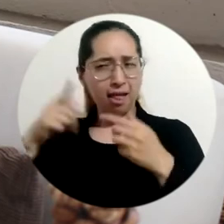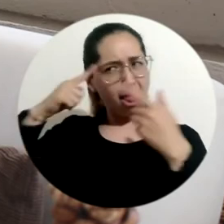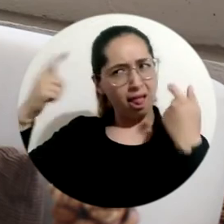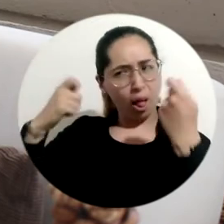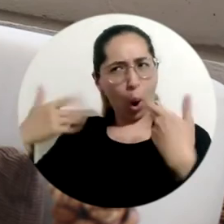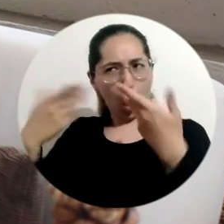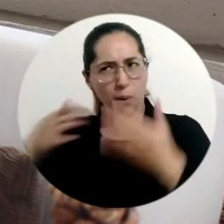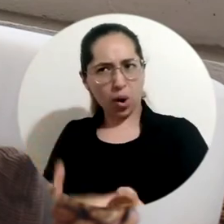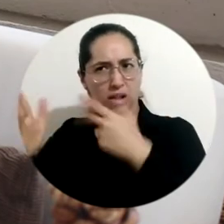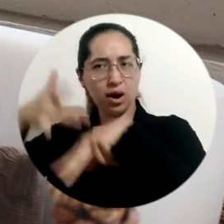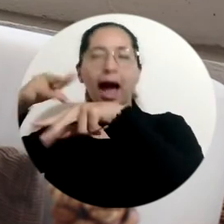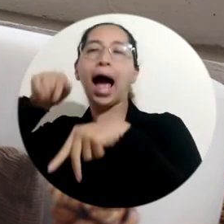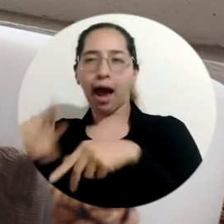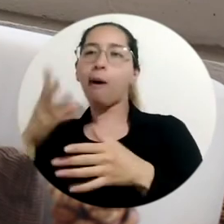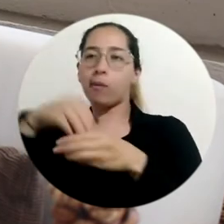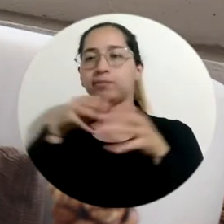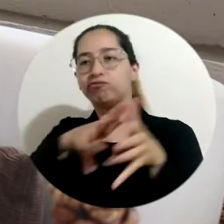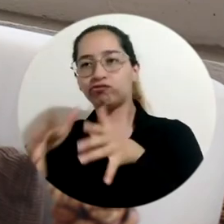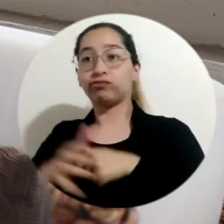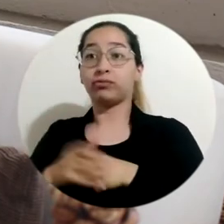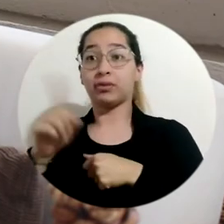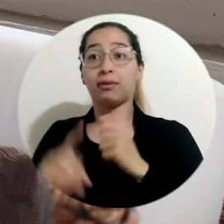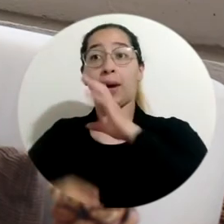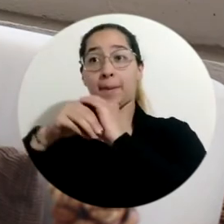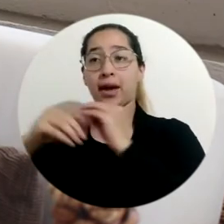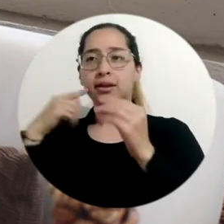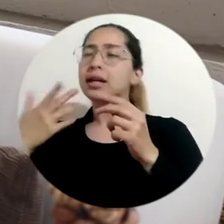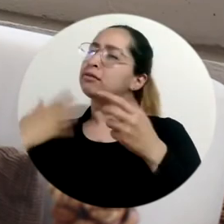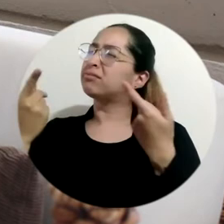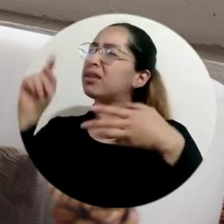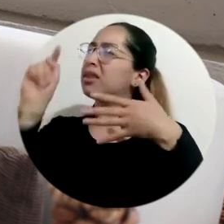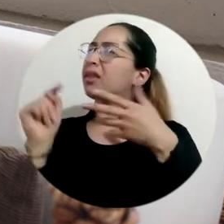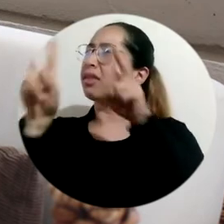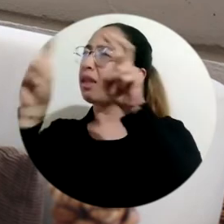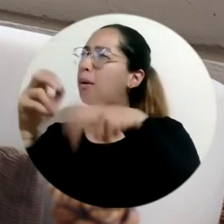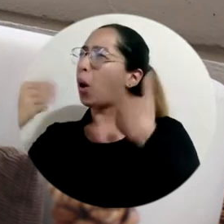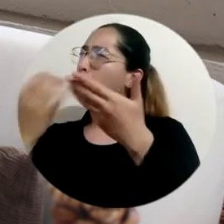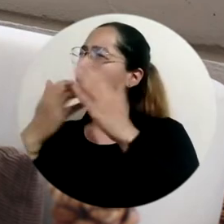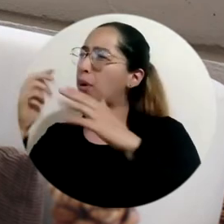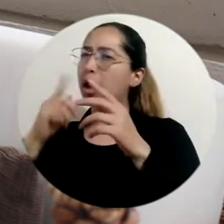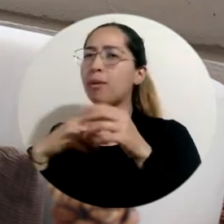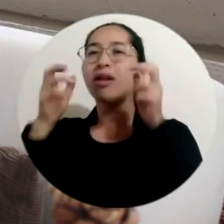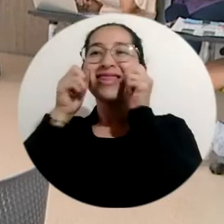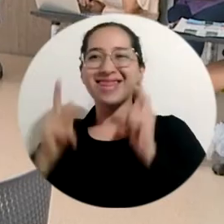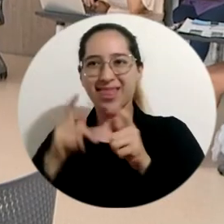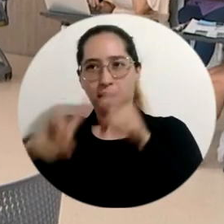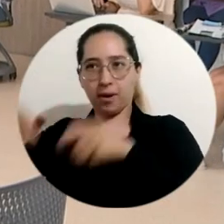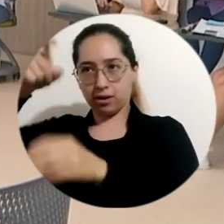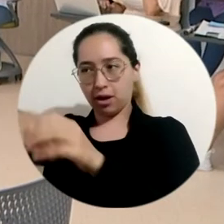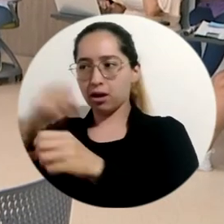se ha adaptado a los nuevos motivos empresariales en la forma de cómo ver el talento humano.